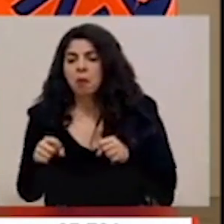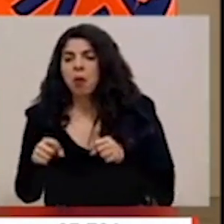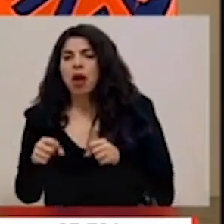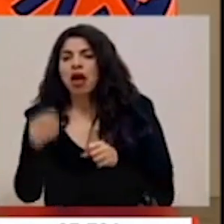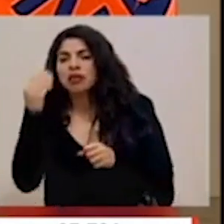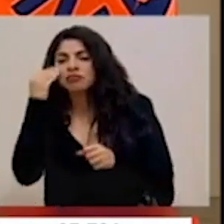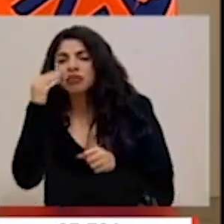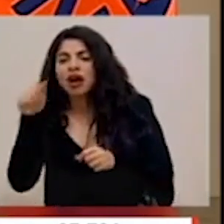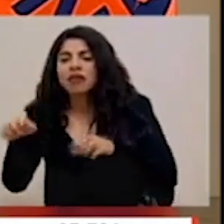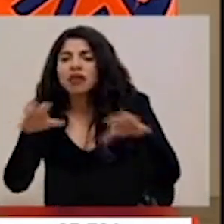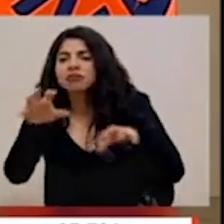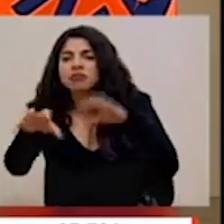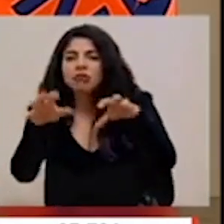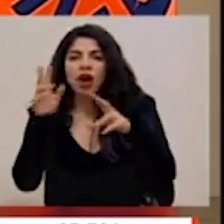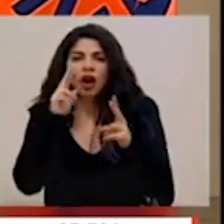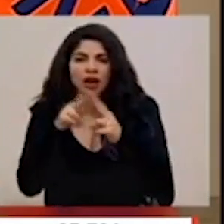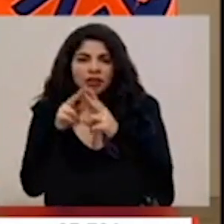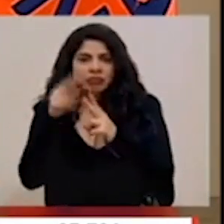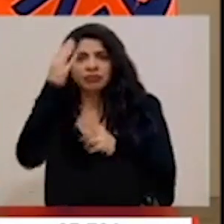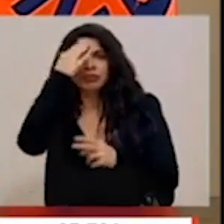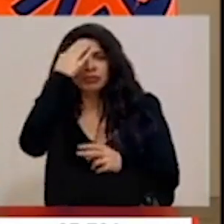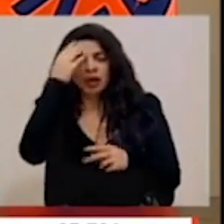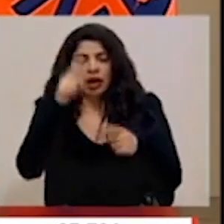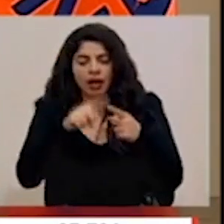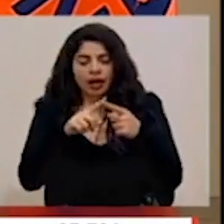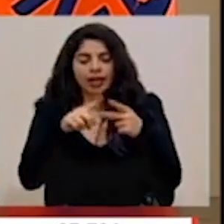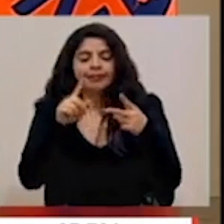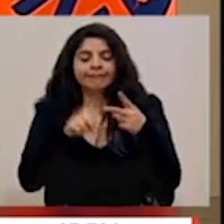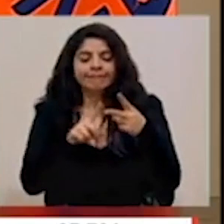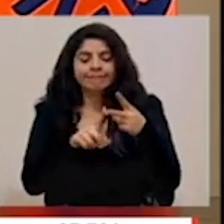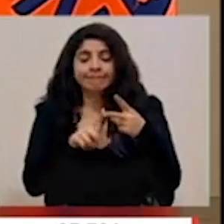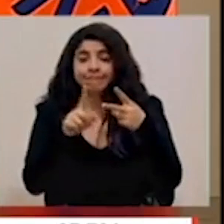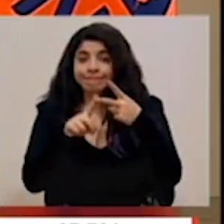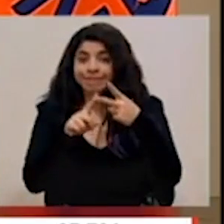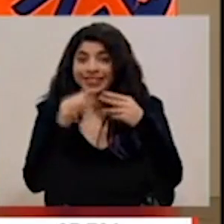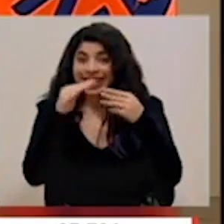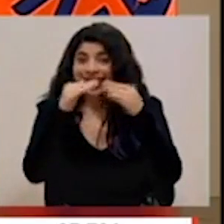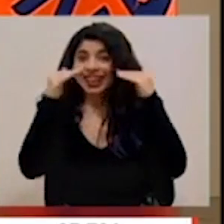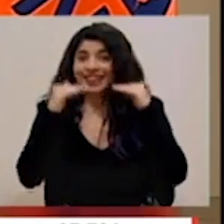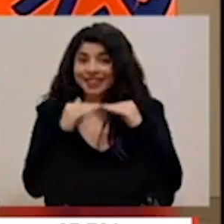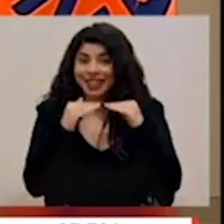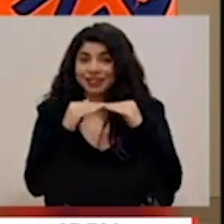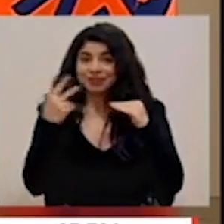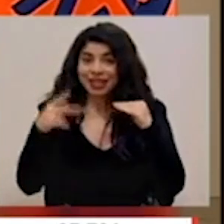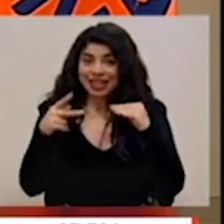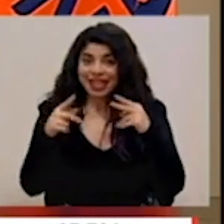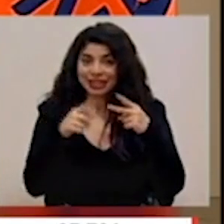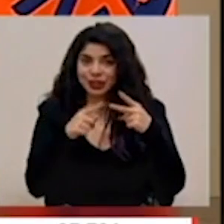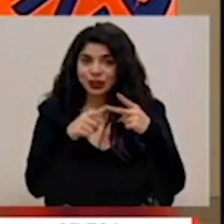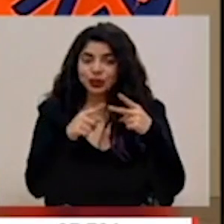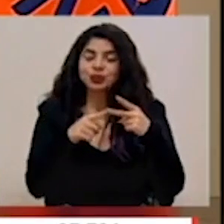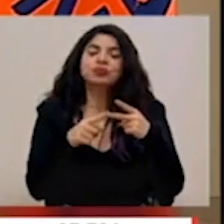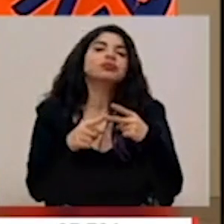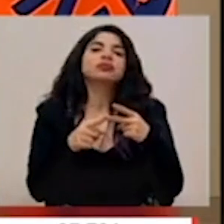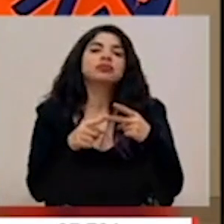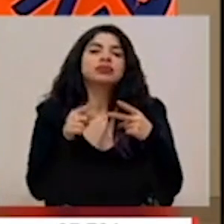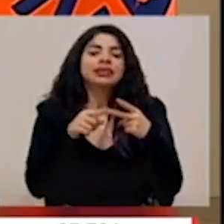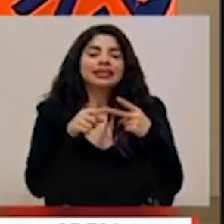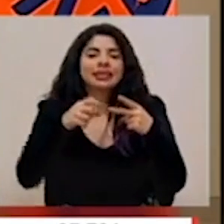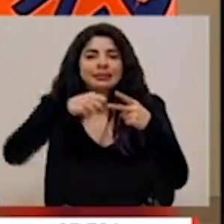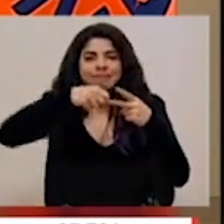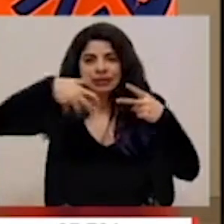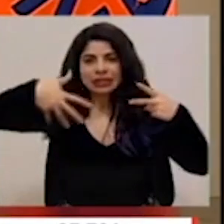en los diferentes territorios. el segundo nivel de riesgo es un esquema